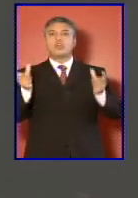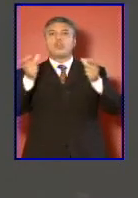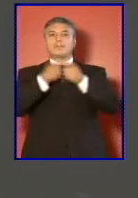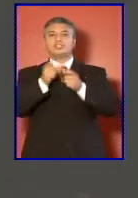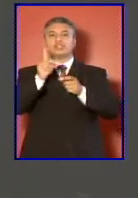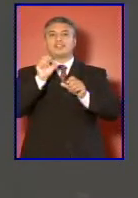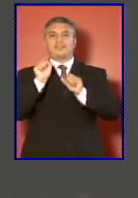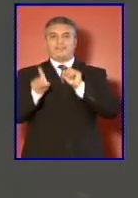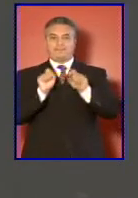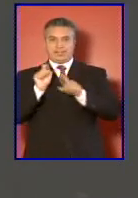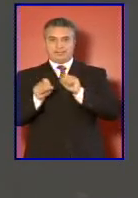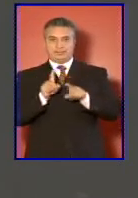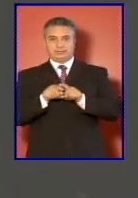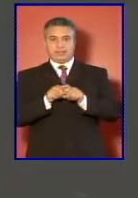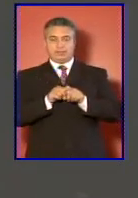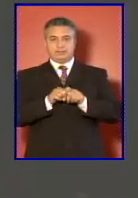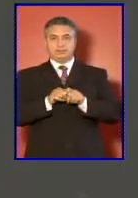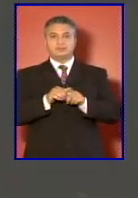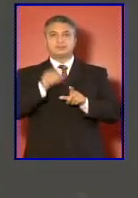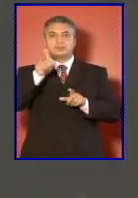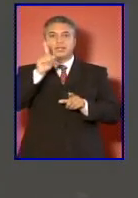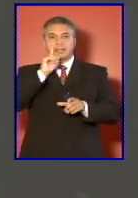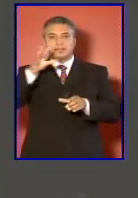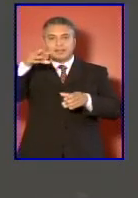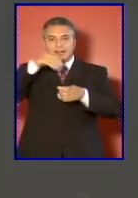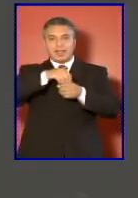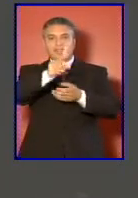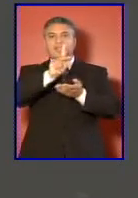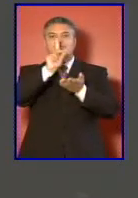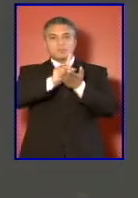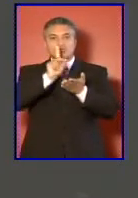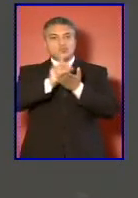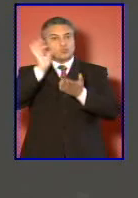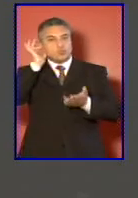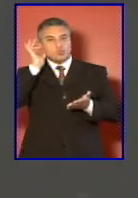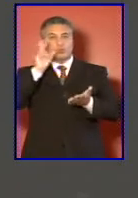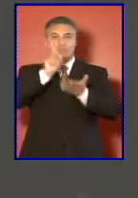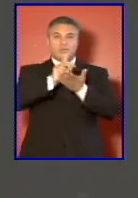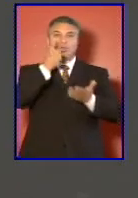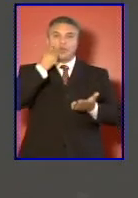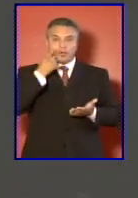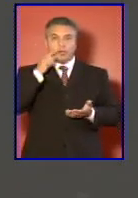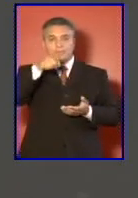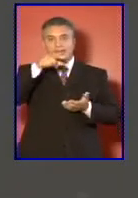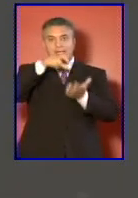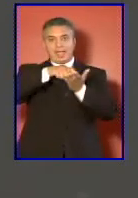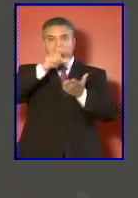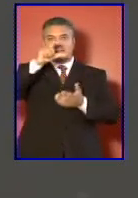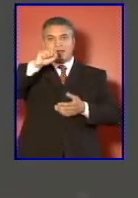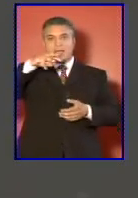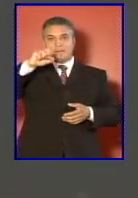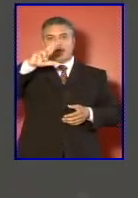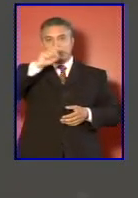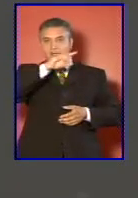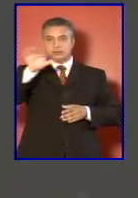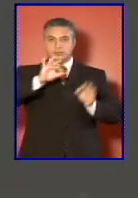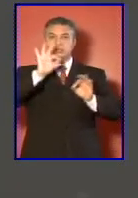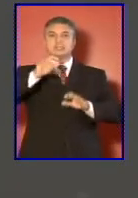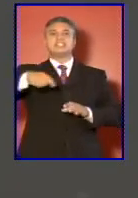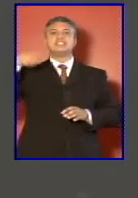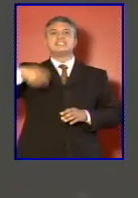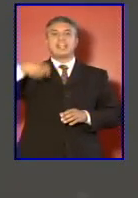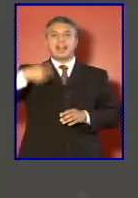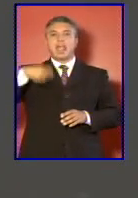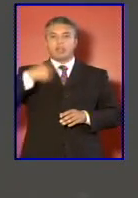defensa integradas por diputadas y diputados en la cámara y por senadores